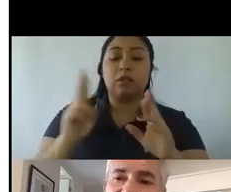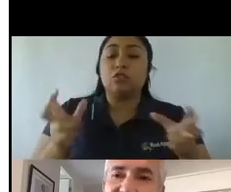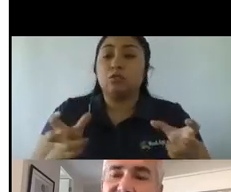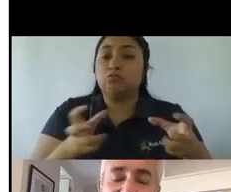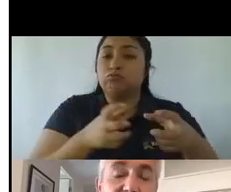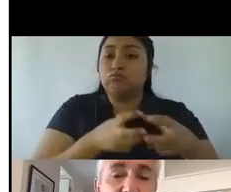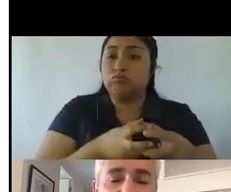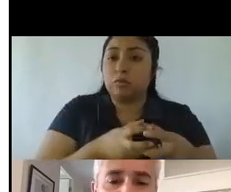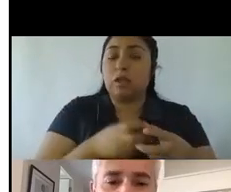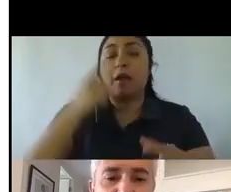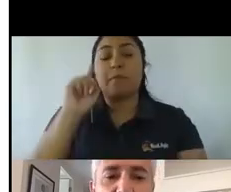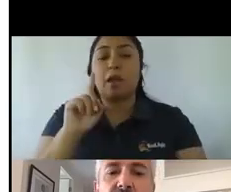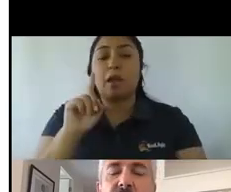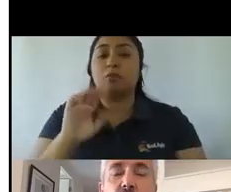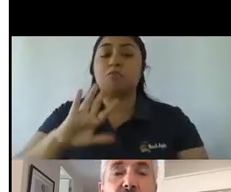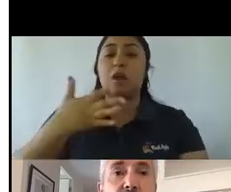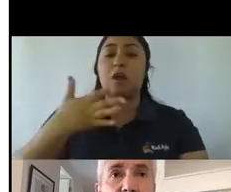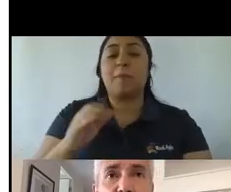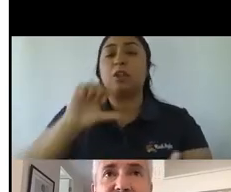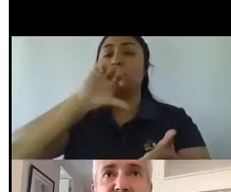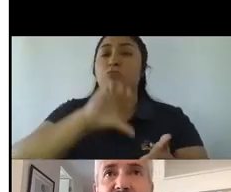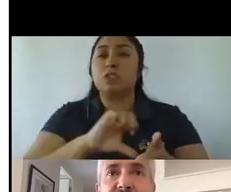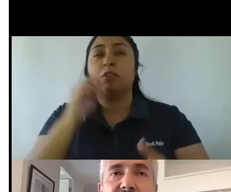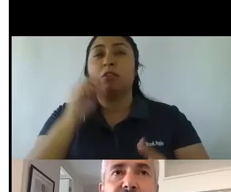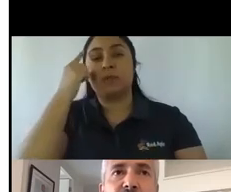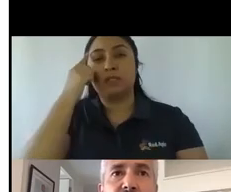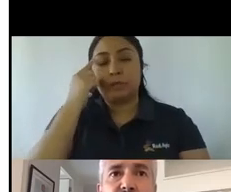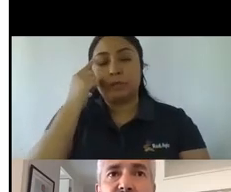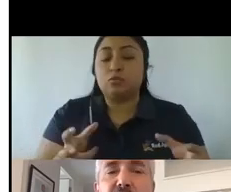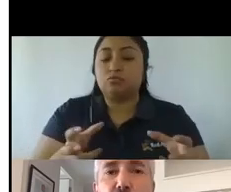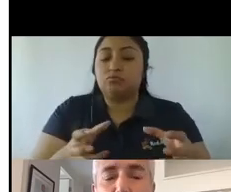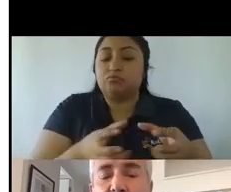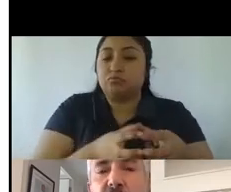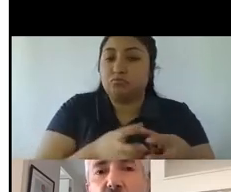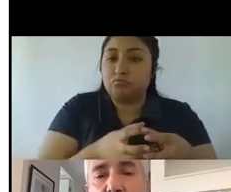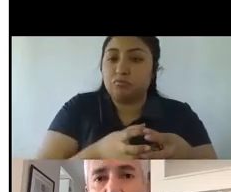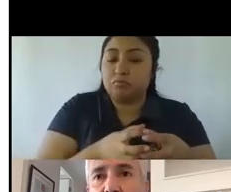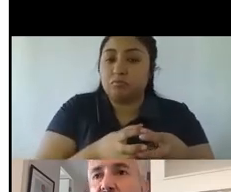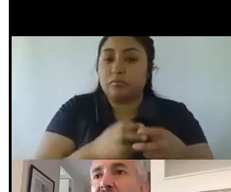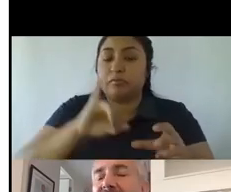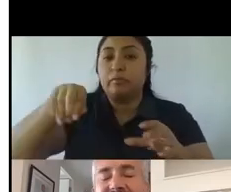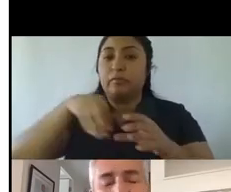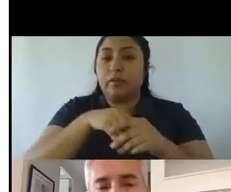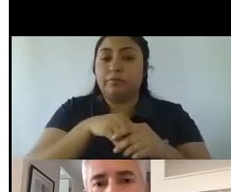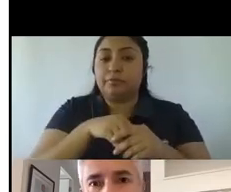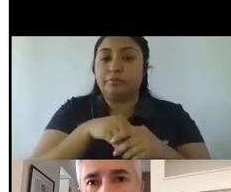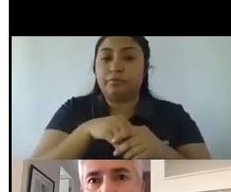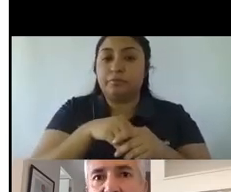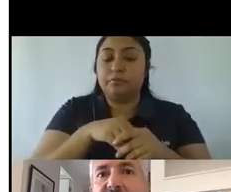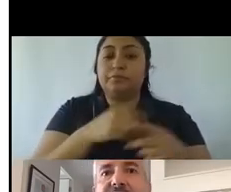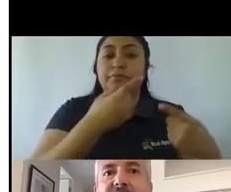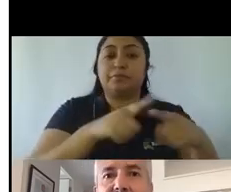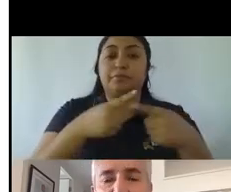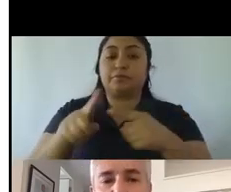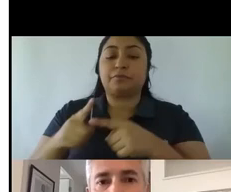especie de centro de pensamiento, es una asociación gremial que incluye, incorpora, a distintos actores